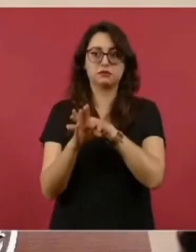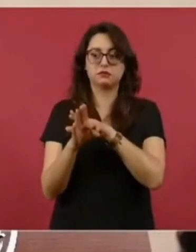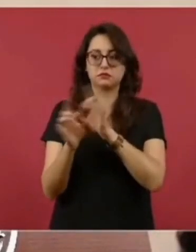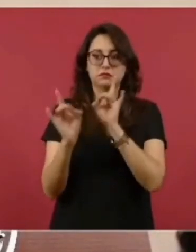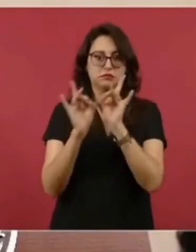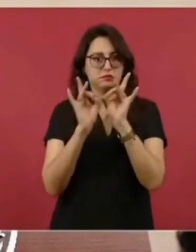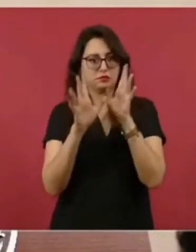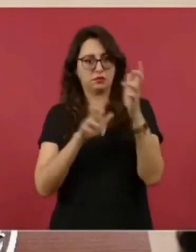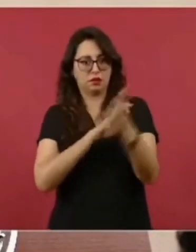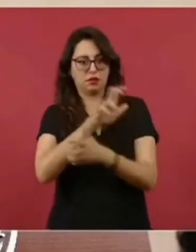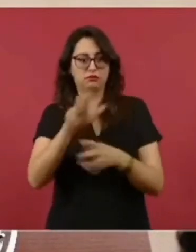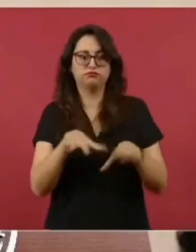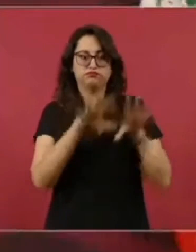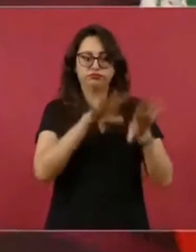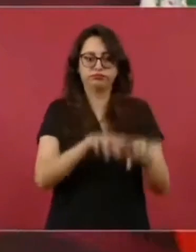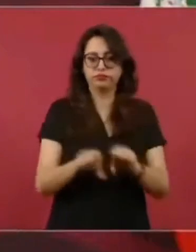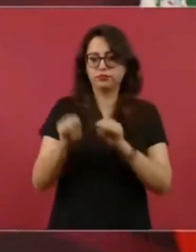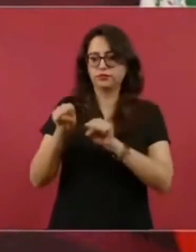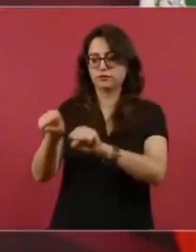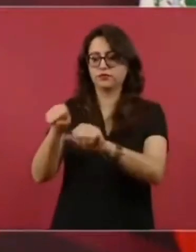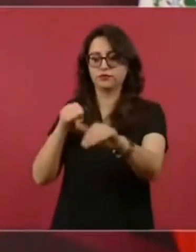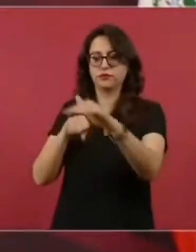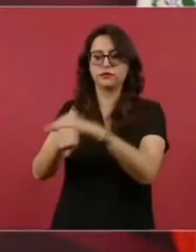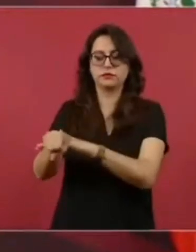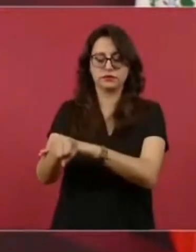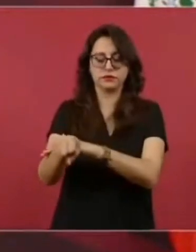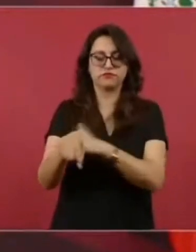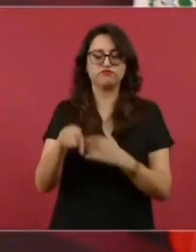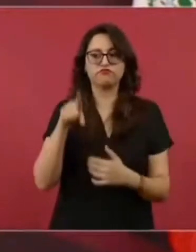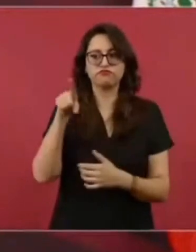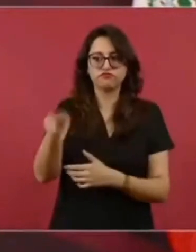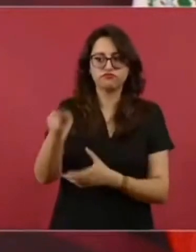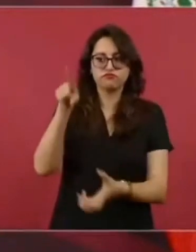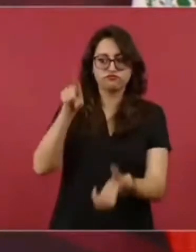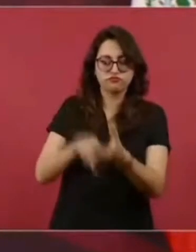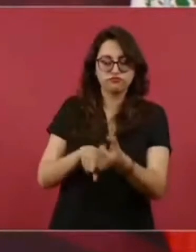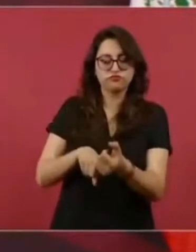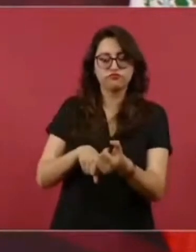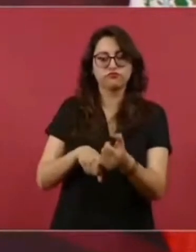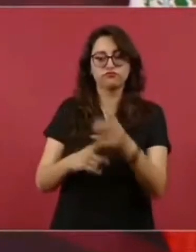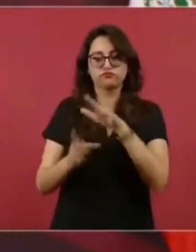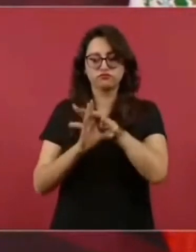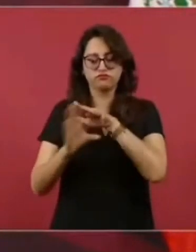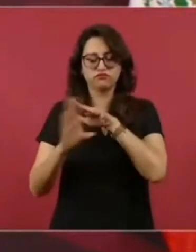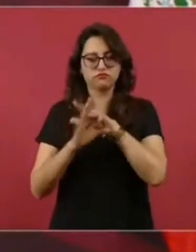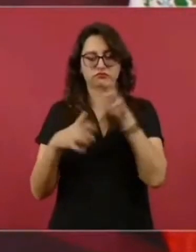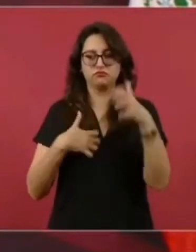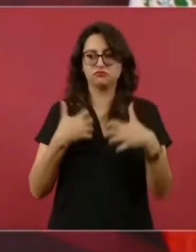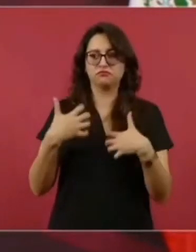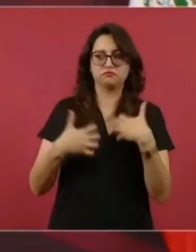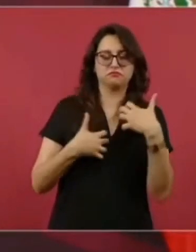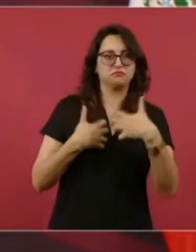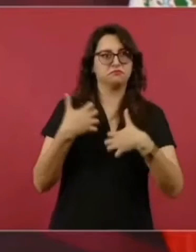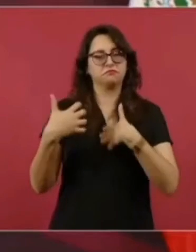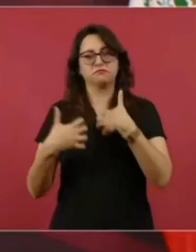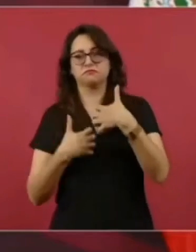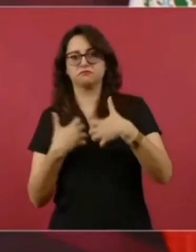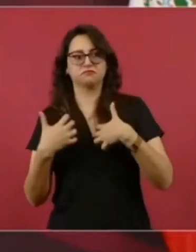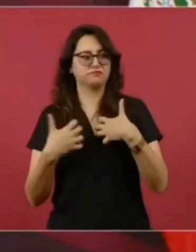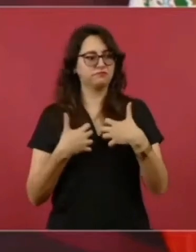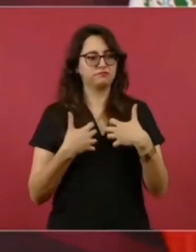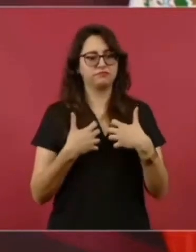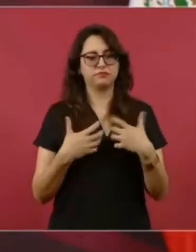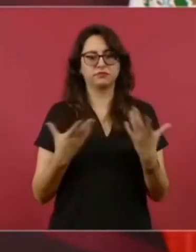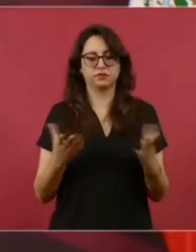unos migrantes le prendieron fuego a